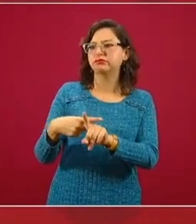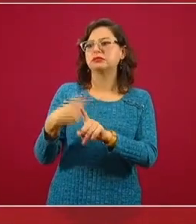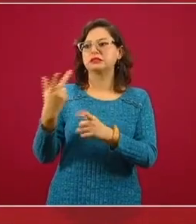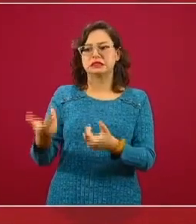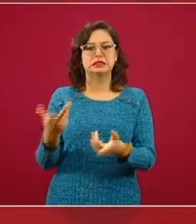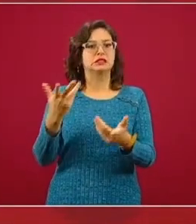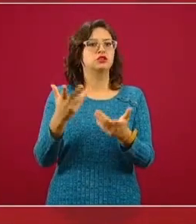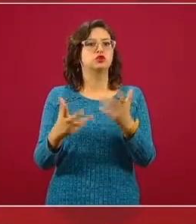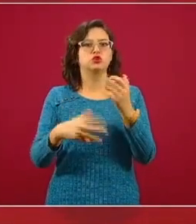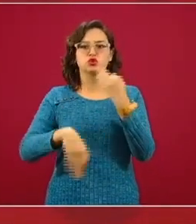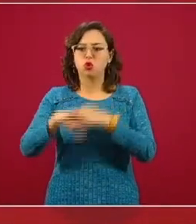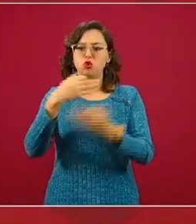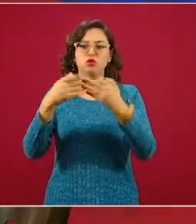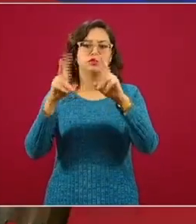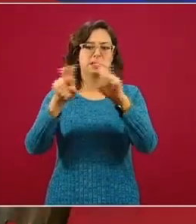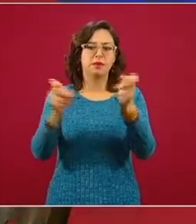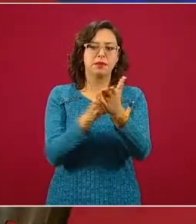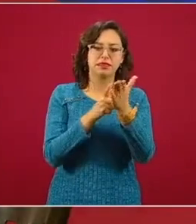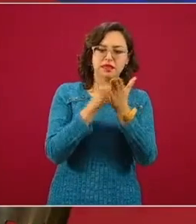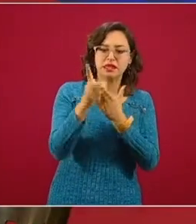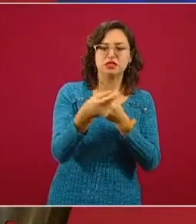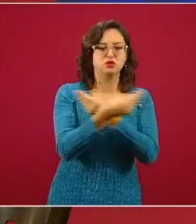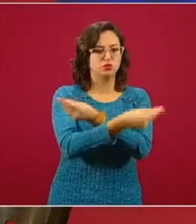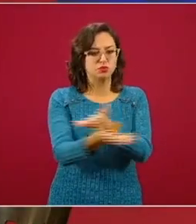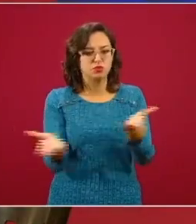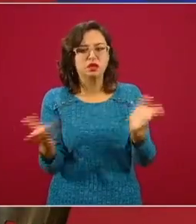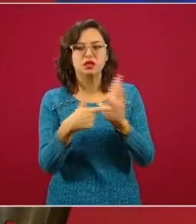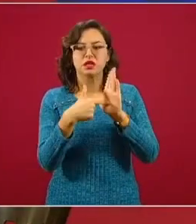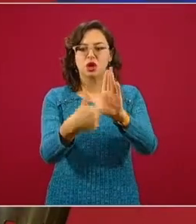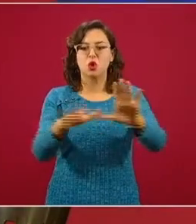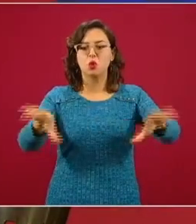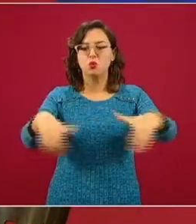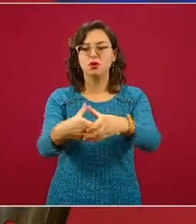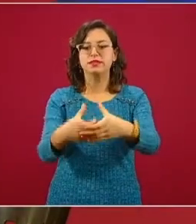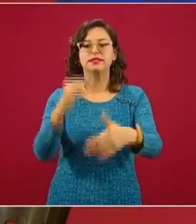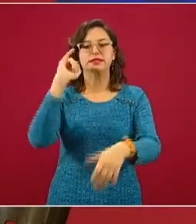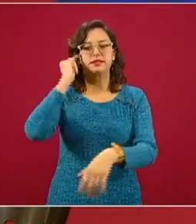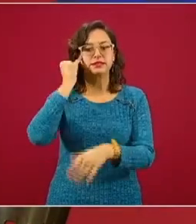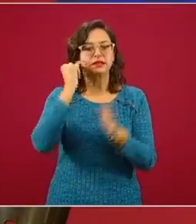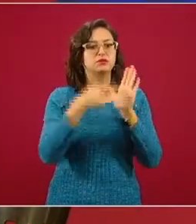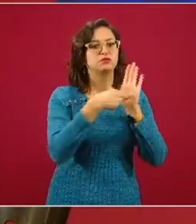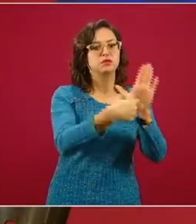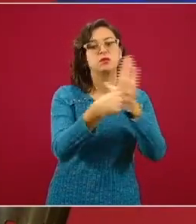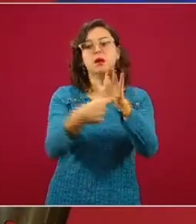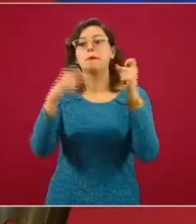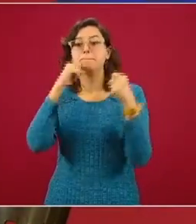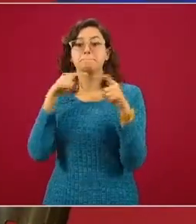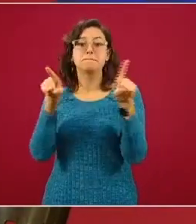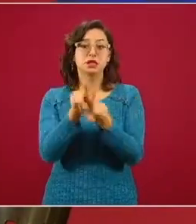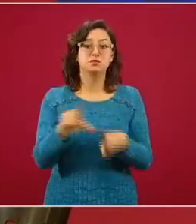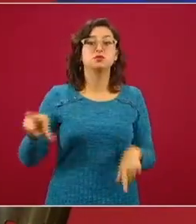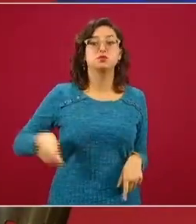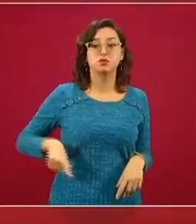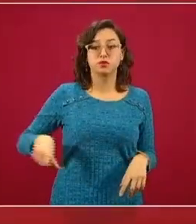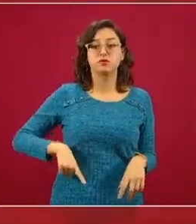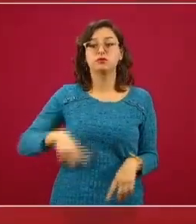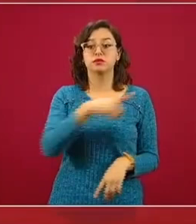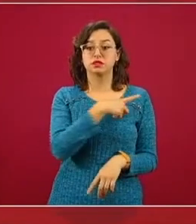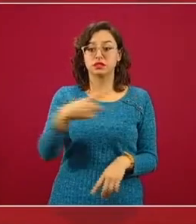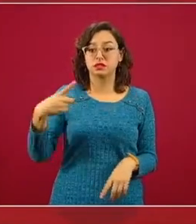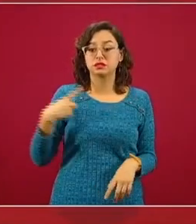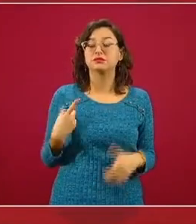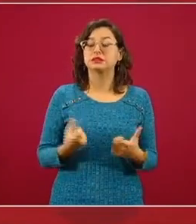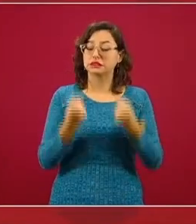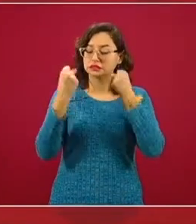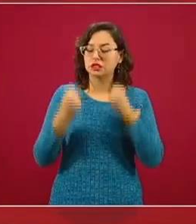indígenas con los derechos y al revés, para que el gobierno, las unidades operativas de gobierno ejerzan plenamente o